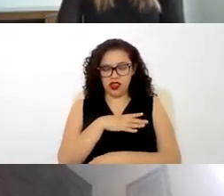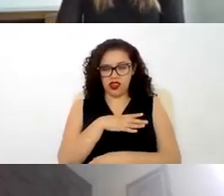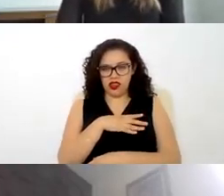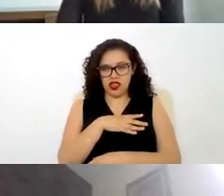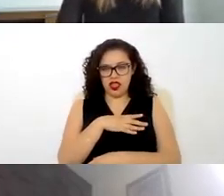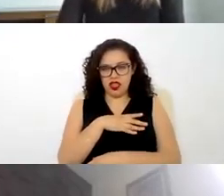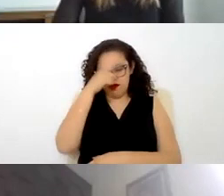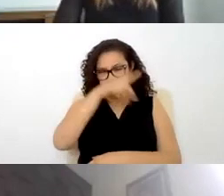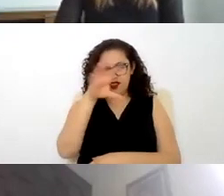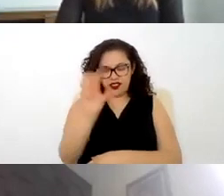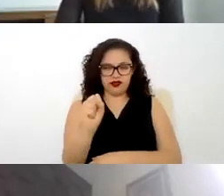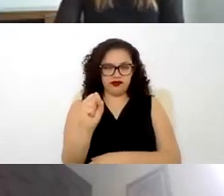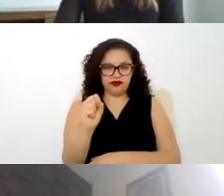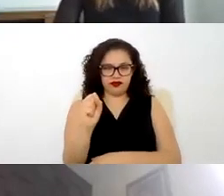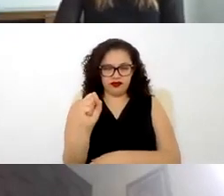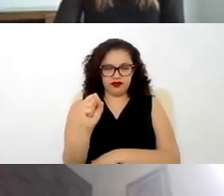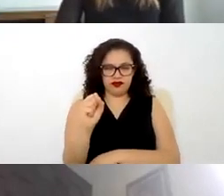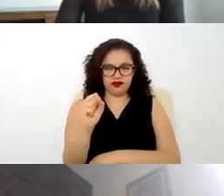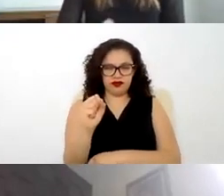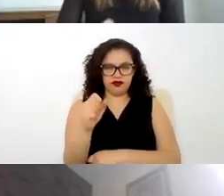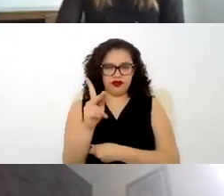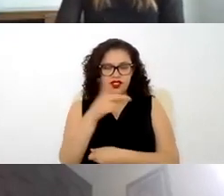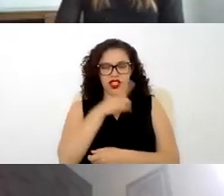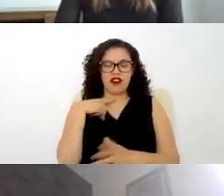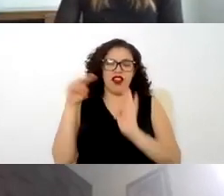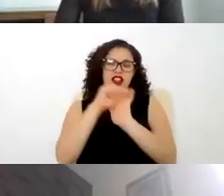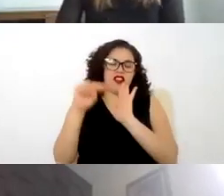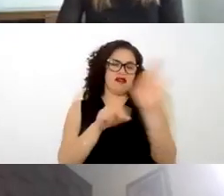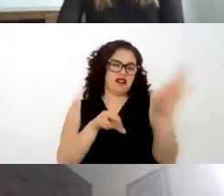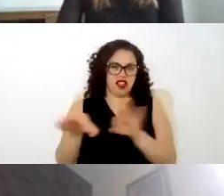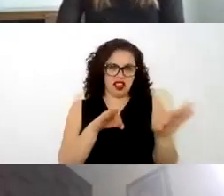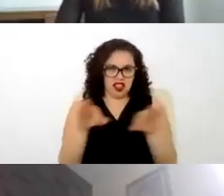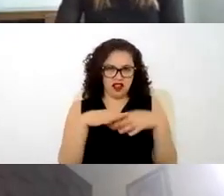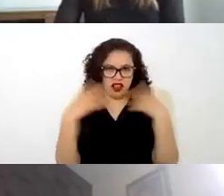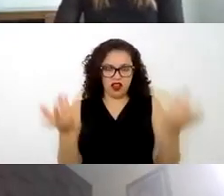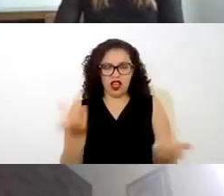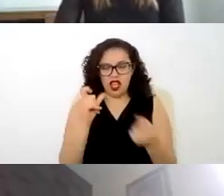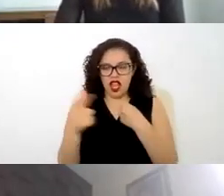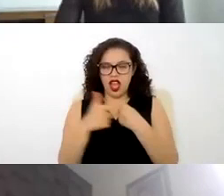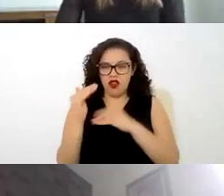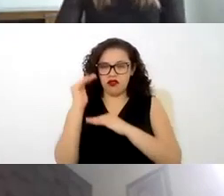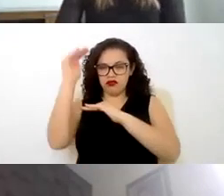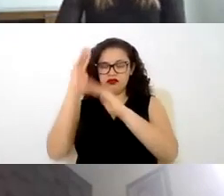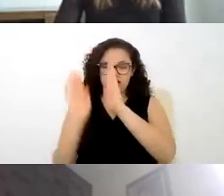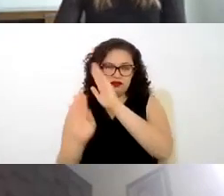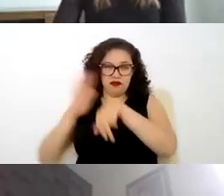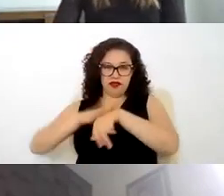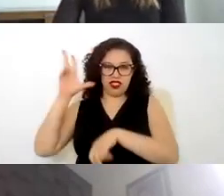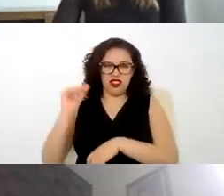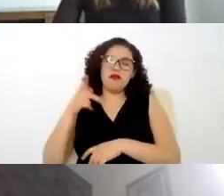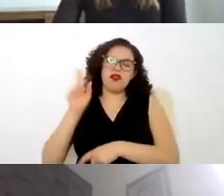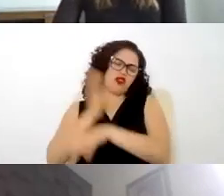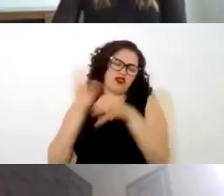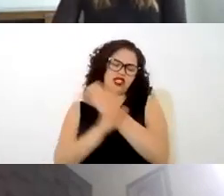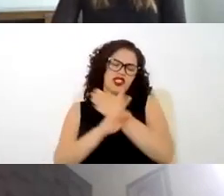estén como bajo las normas laborales y no excedan estas pero podemos incluir muchas otras